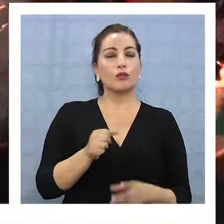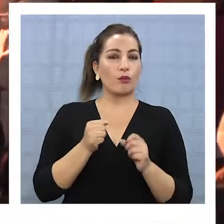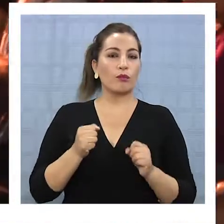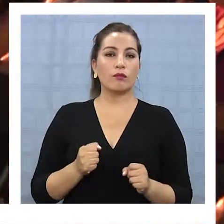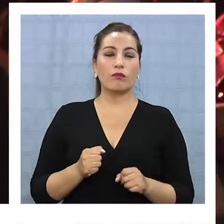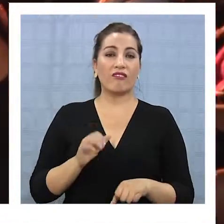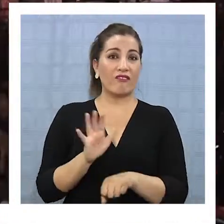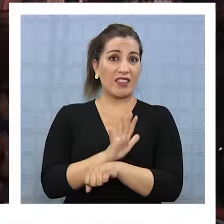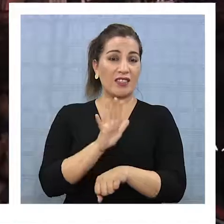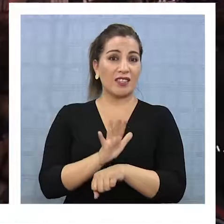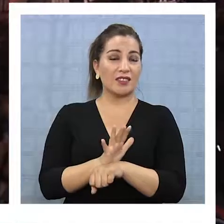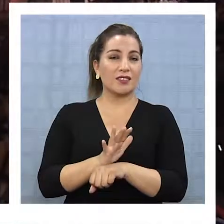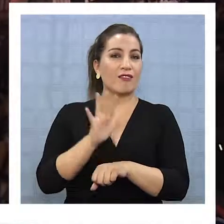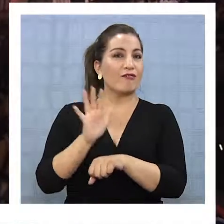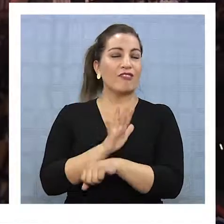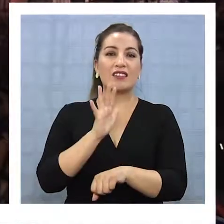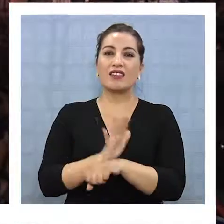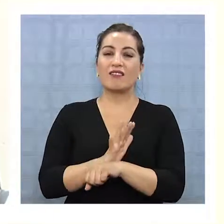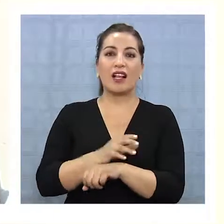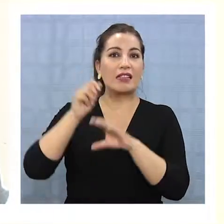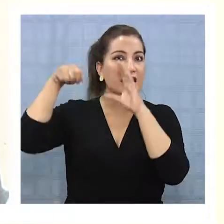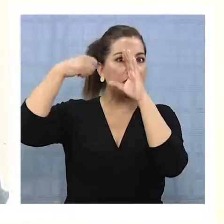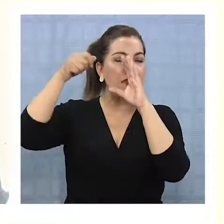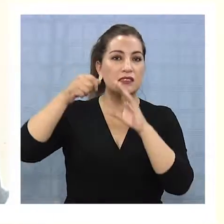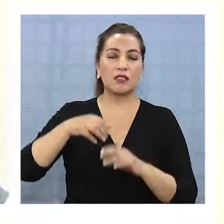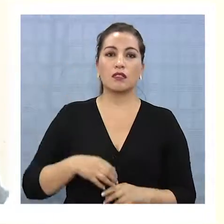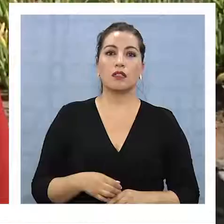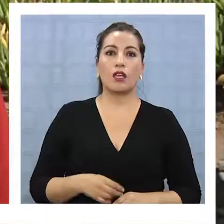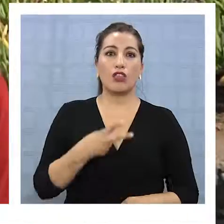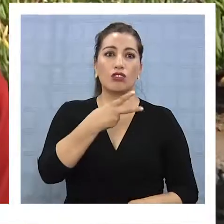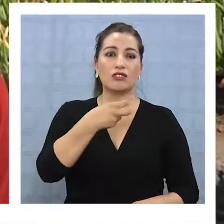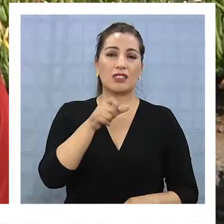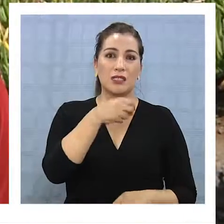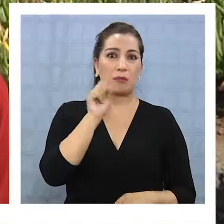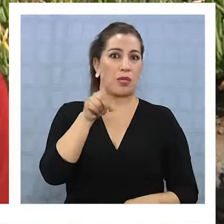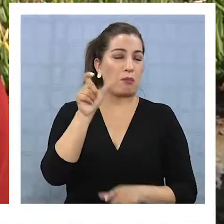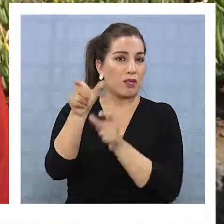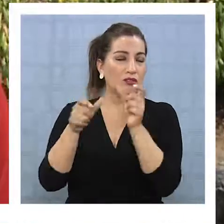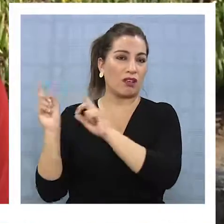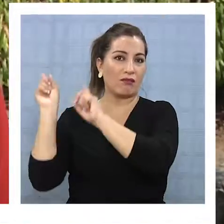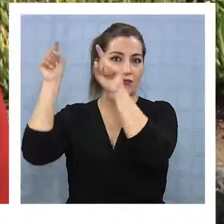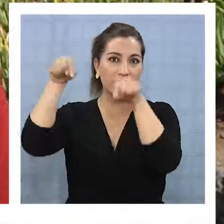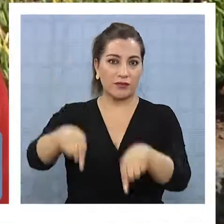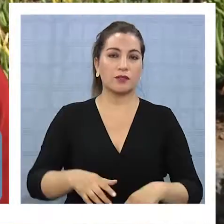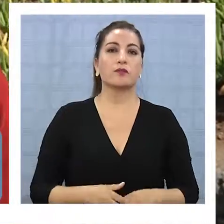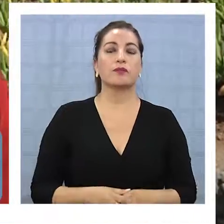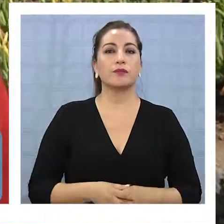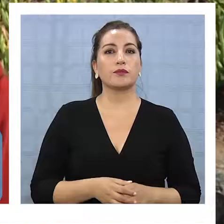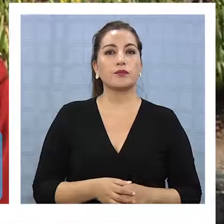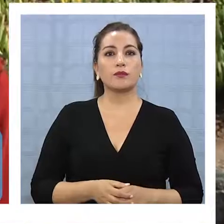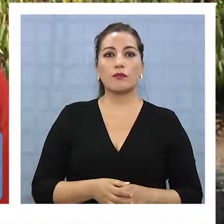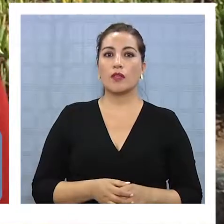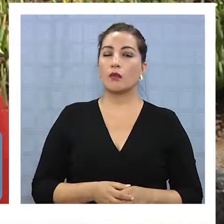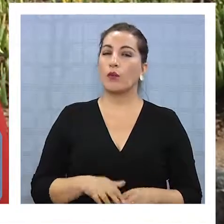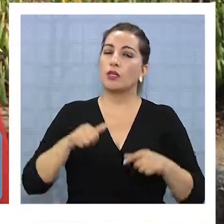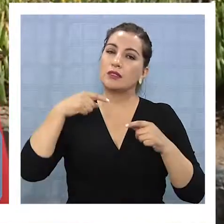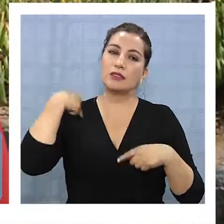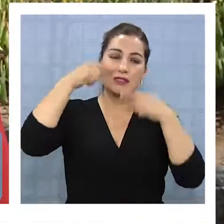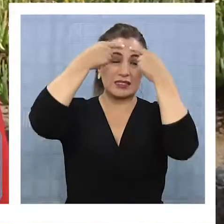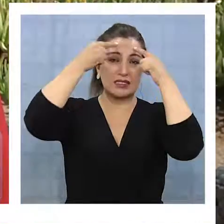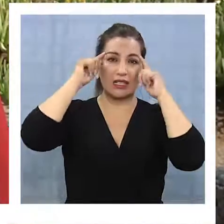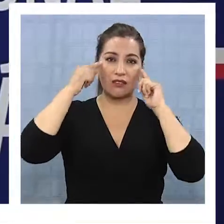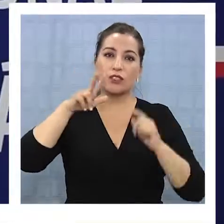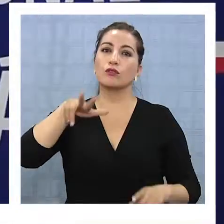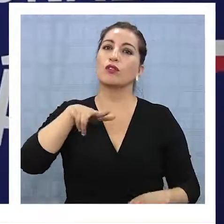el Festival de Cine de Iquique mueve más de 200 personas que vienen a la ciudad. Creo que sería una gran pérdida el mismo hecho de que el sacrificio que se ha hecho durante